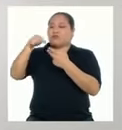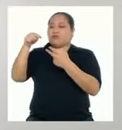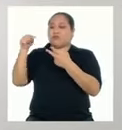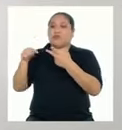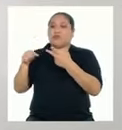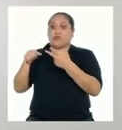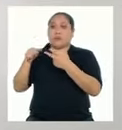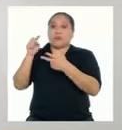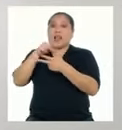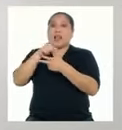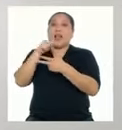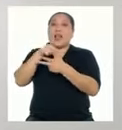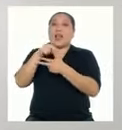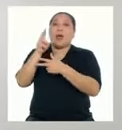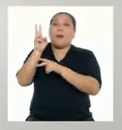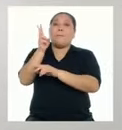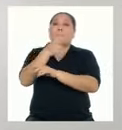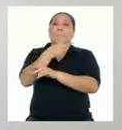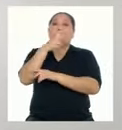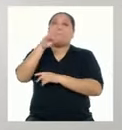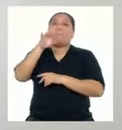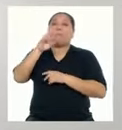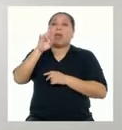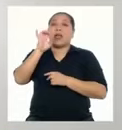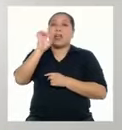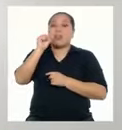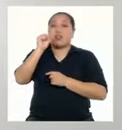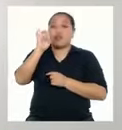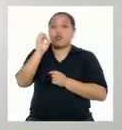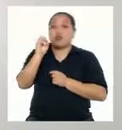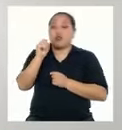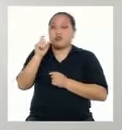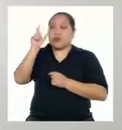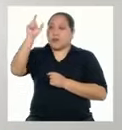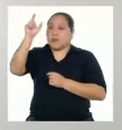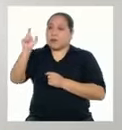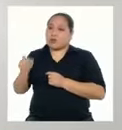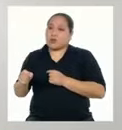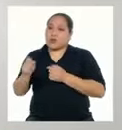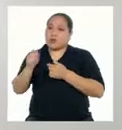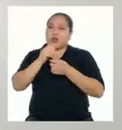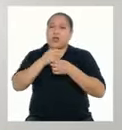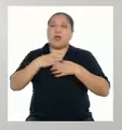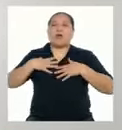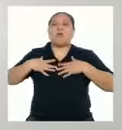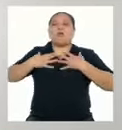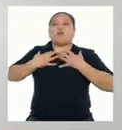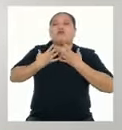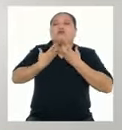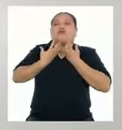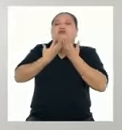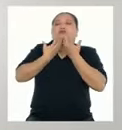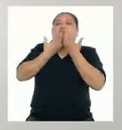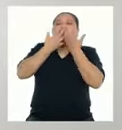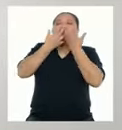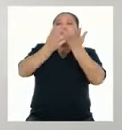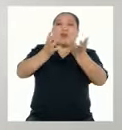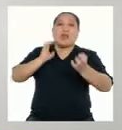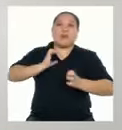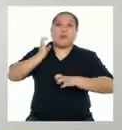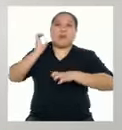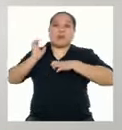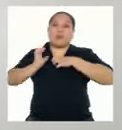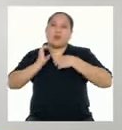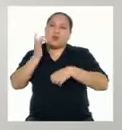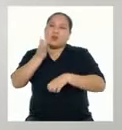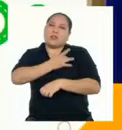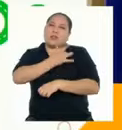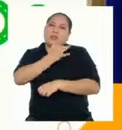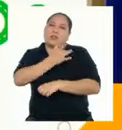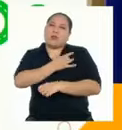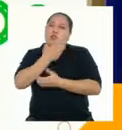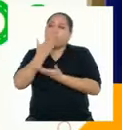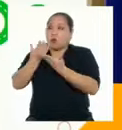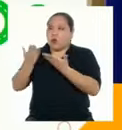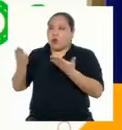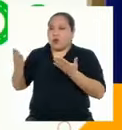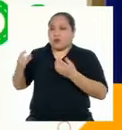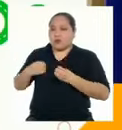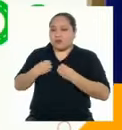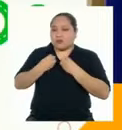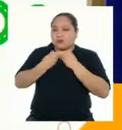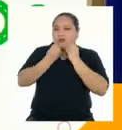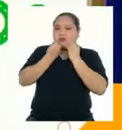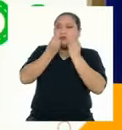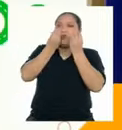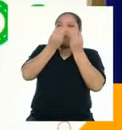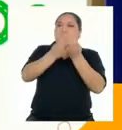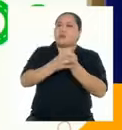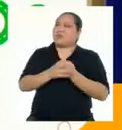escritas en verso Donde la o el autor expresa emociones, sentimientos o sucesos ¿A qué